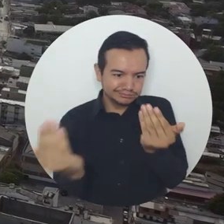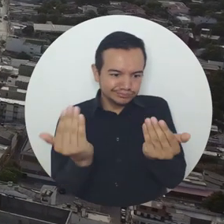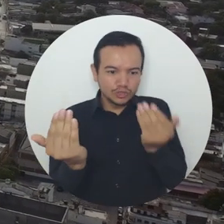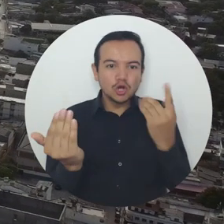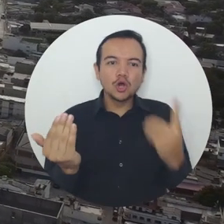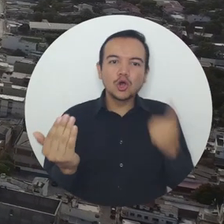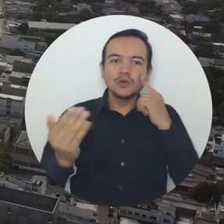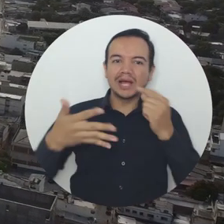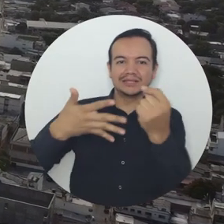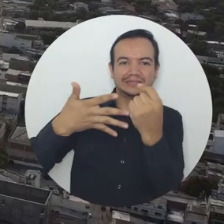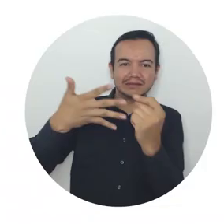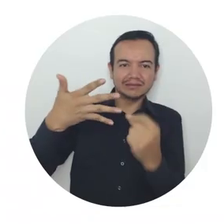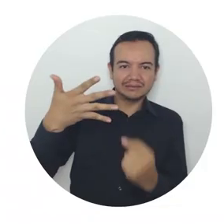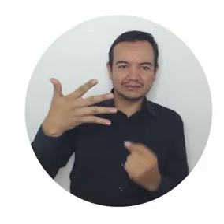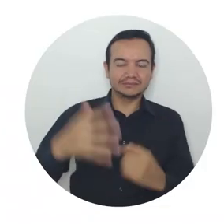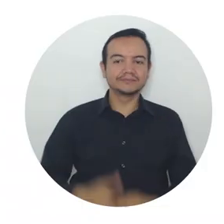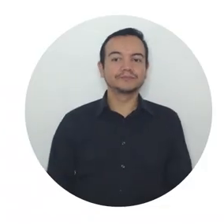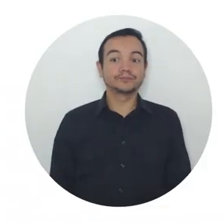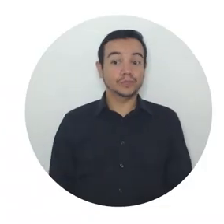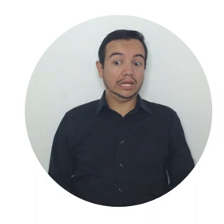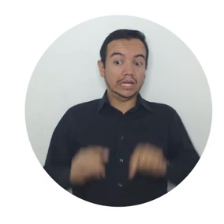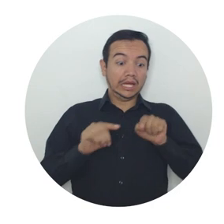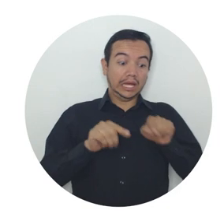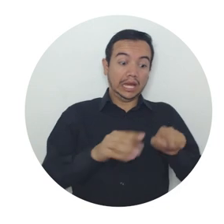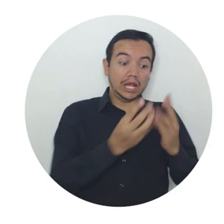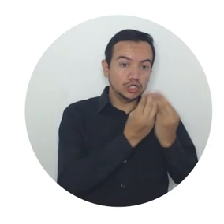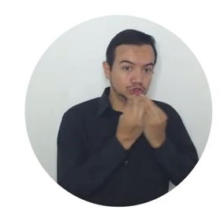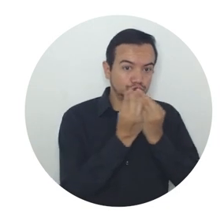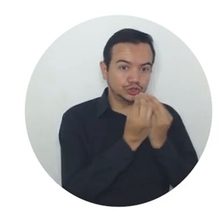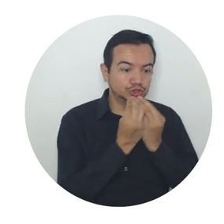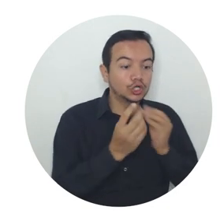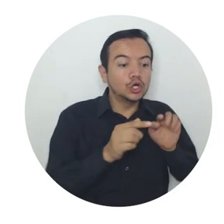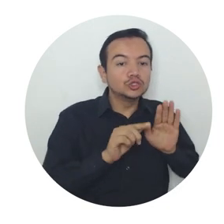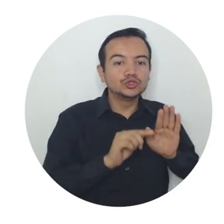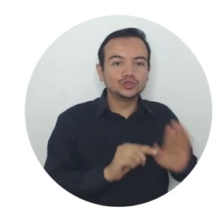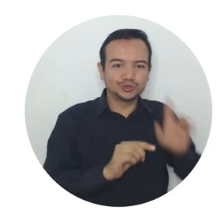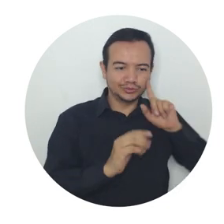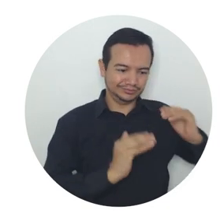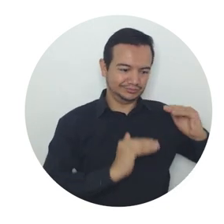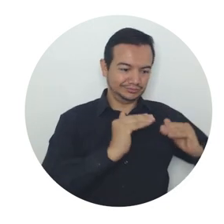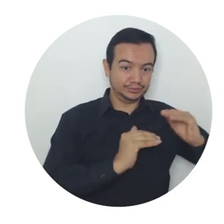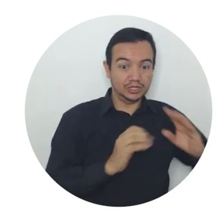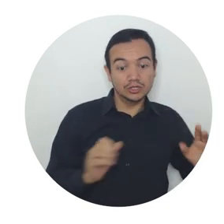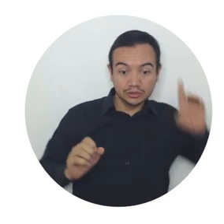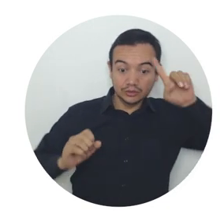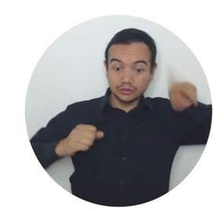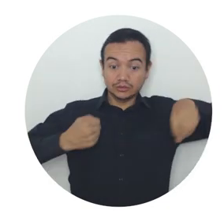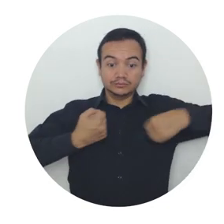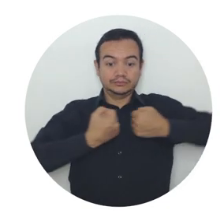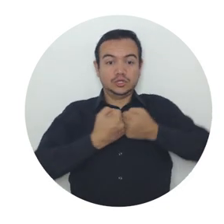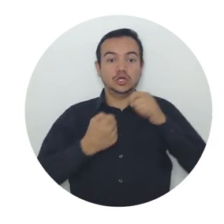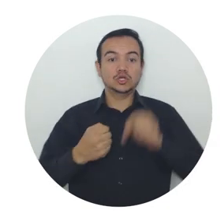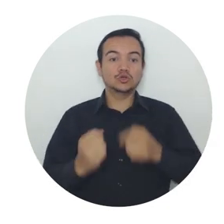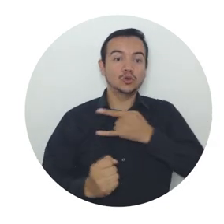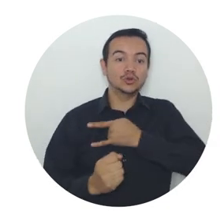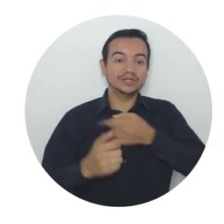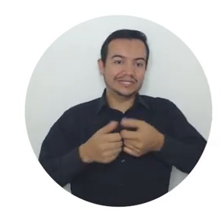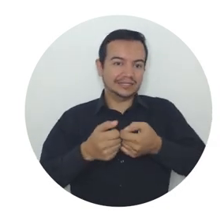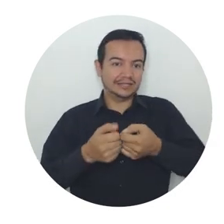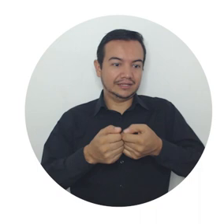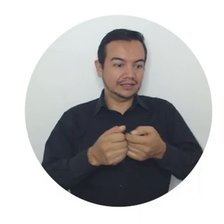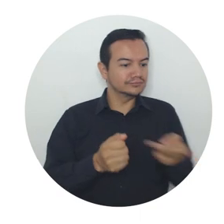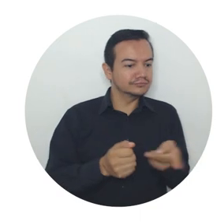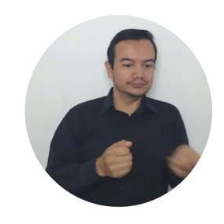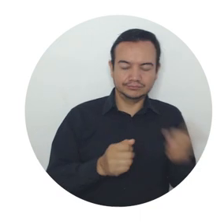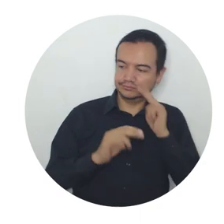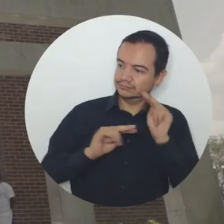de ciertos indicadores. El Consejo Privado de Competitividad y la Universidad del Rosario, autores del informe, destacaron al programa